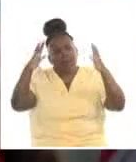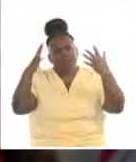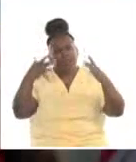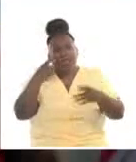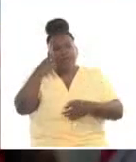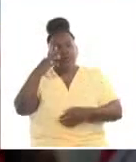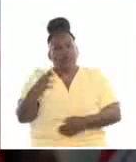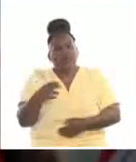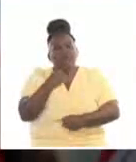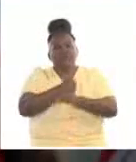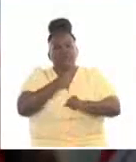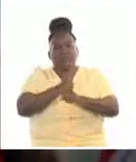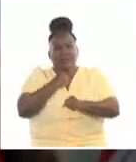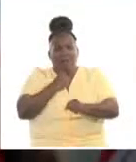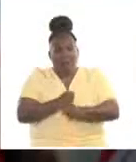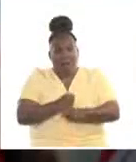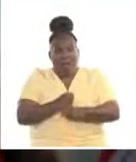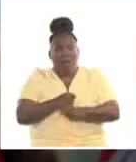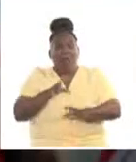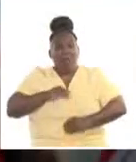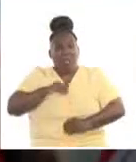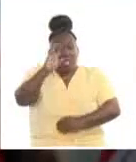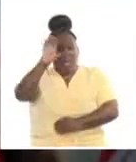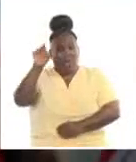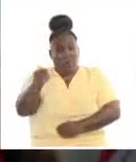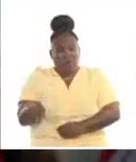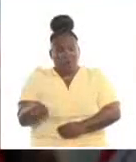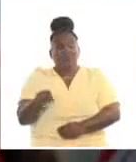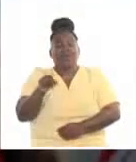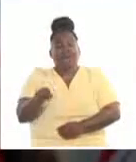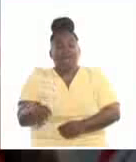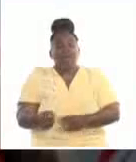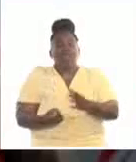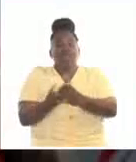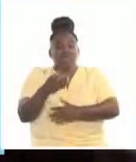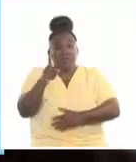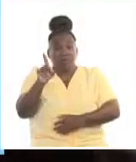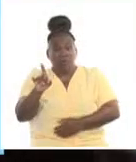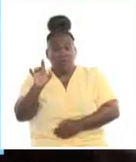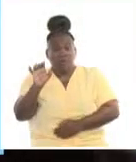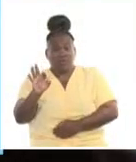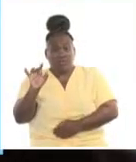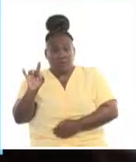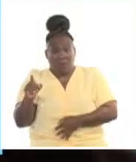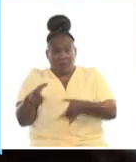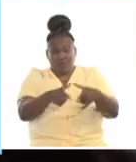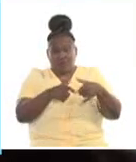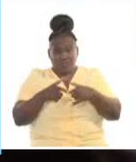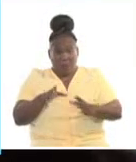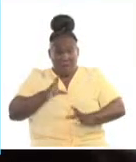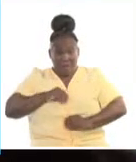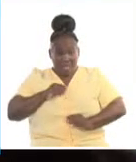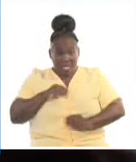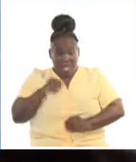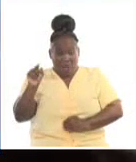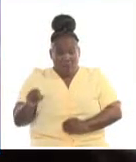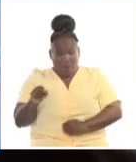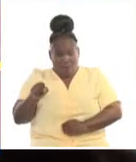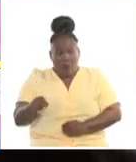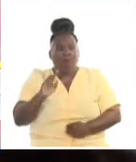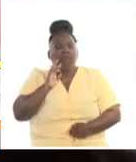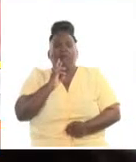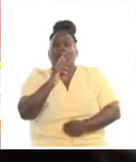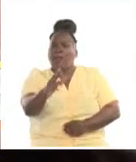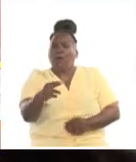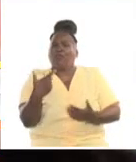sus integrantes. Desde su fundación en 1989, la Asociación de Pedagogos responde a los retos de la sociedad, al desarrollo